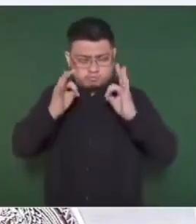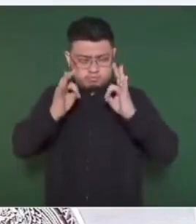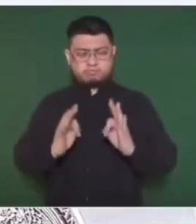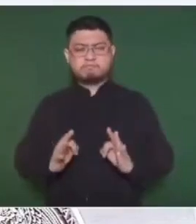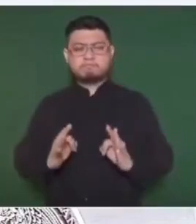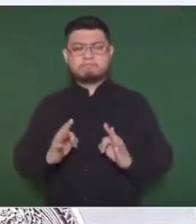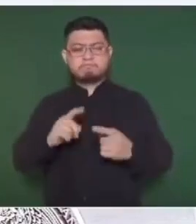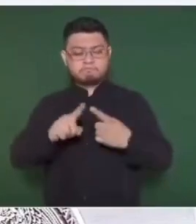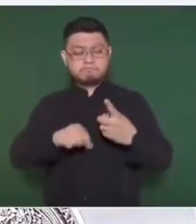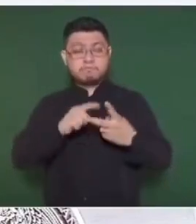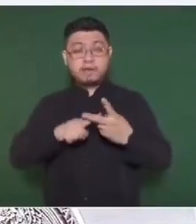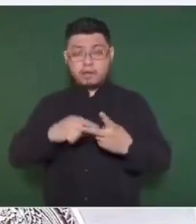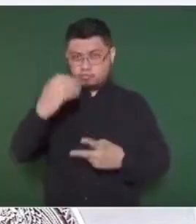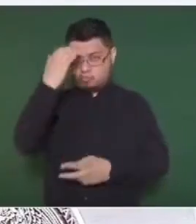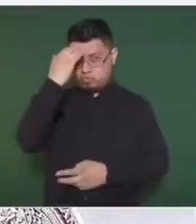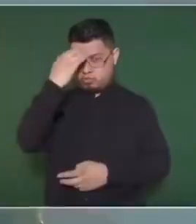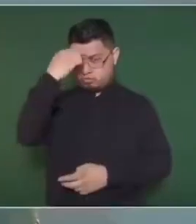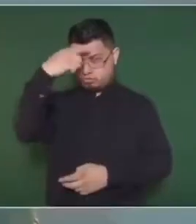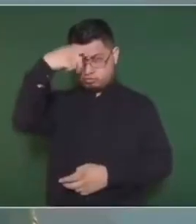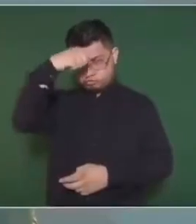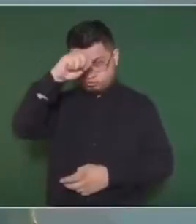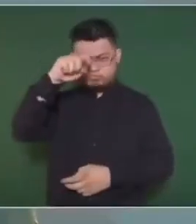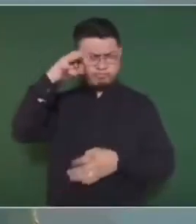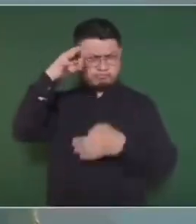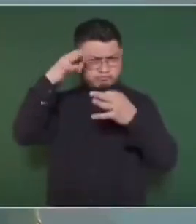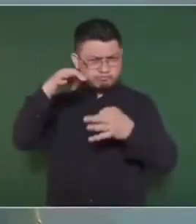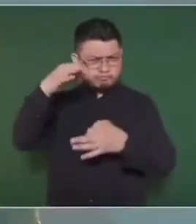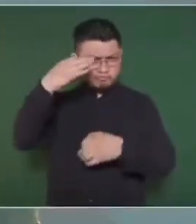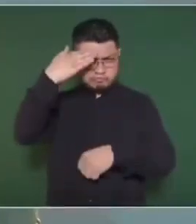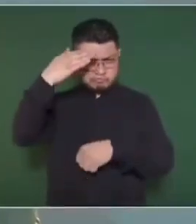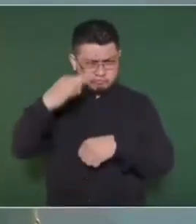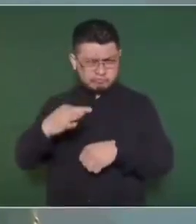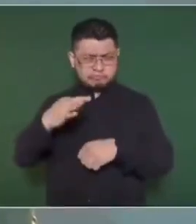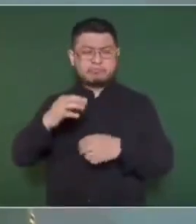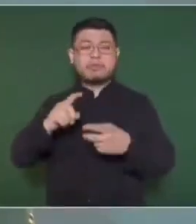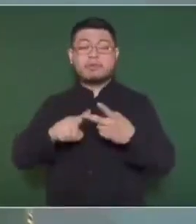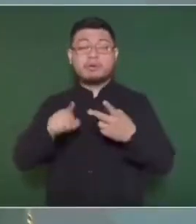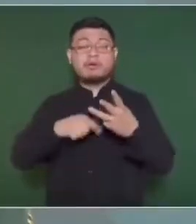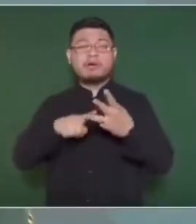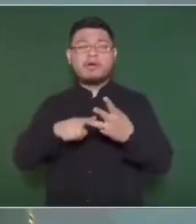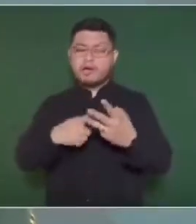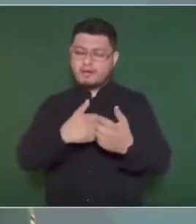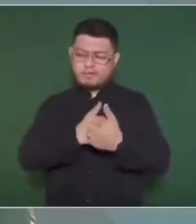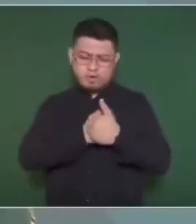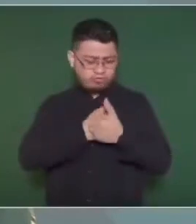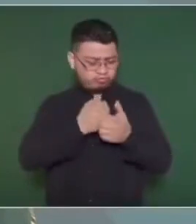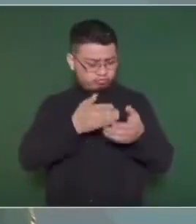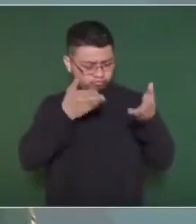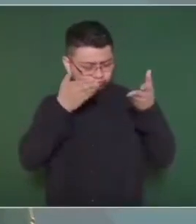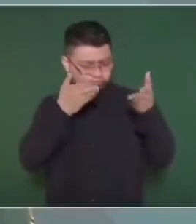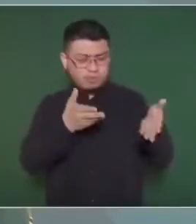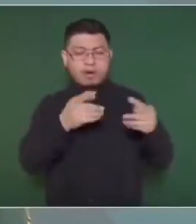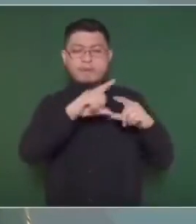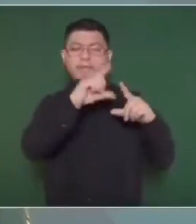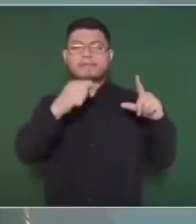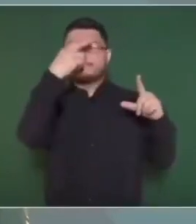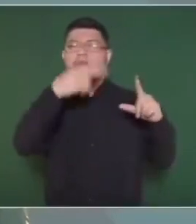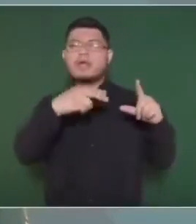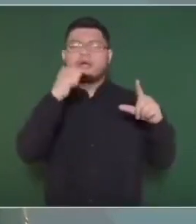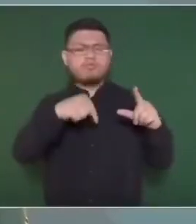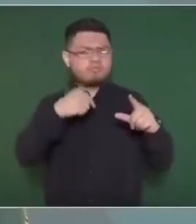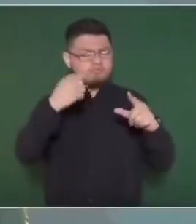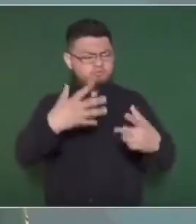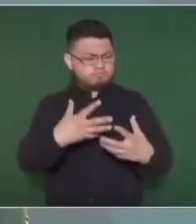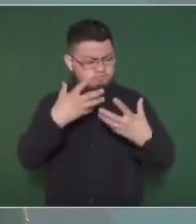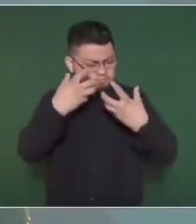conocimiento técnico especializado, pero sobre todo con un gran amor por México y una profunda pasión por